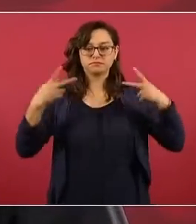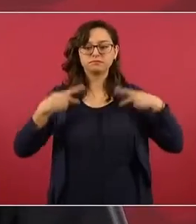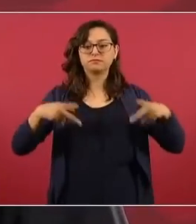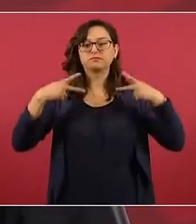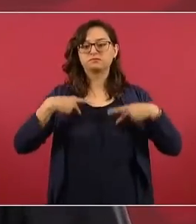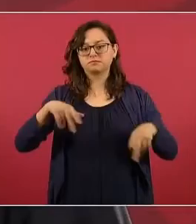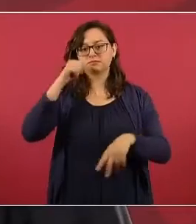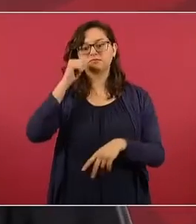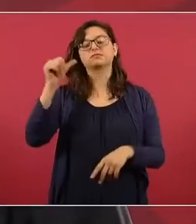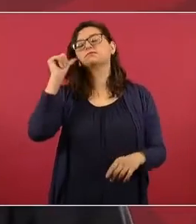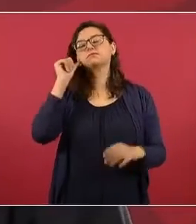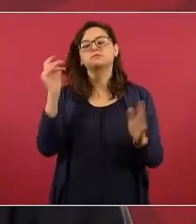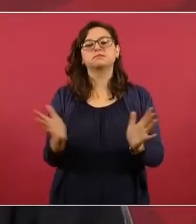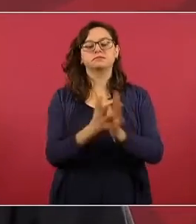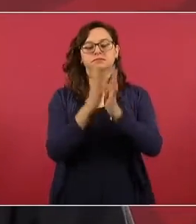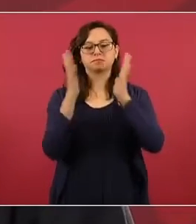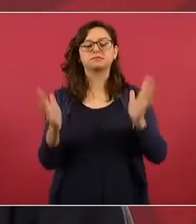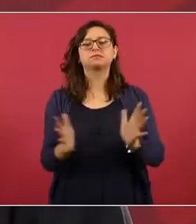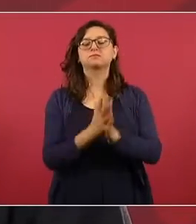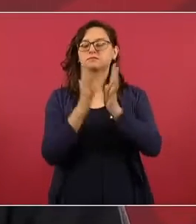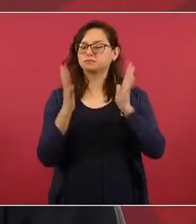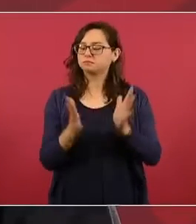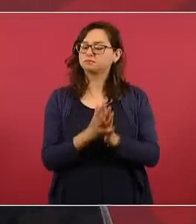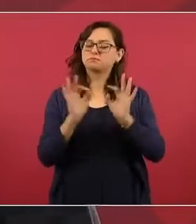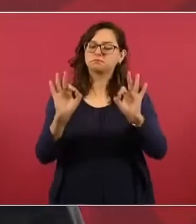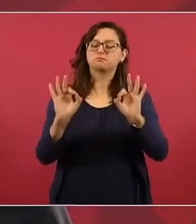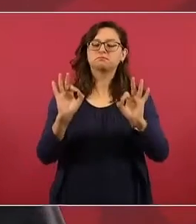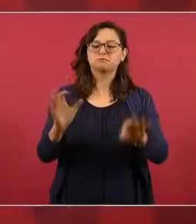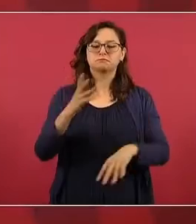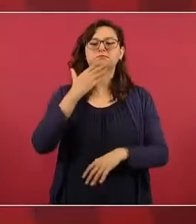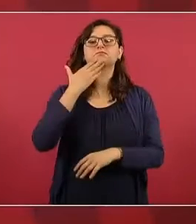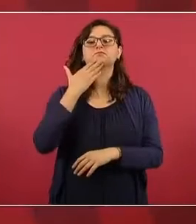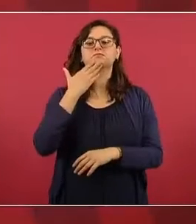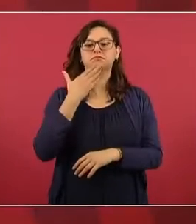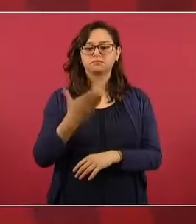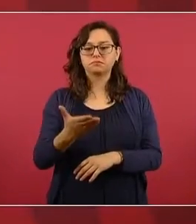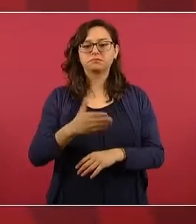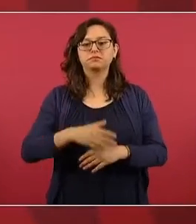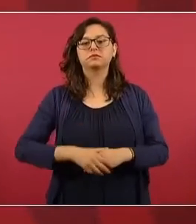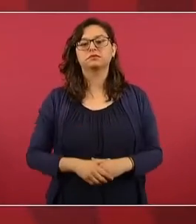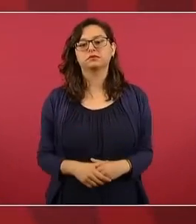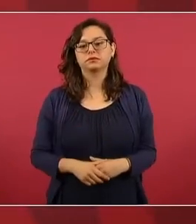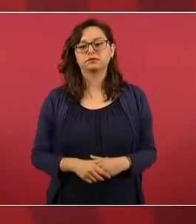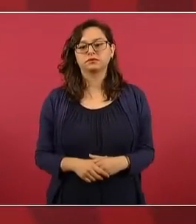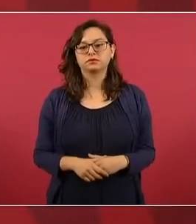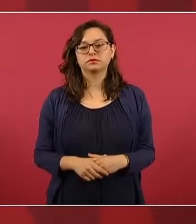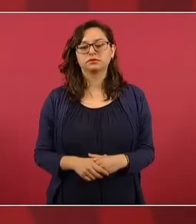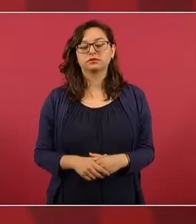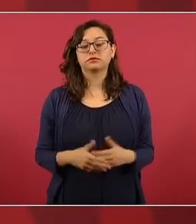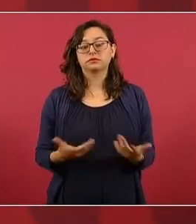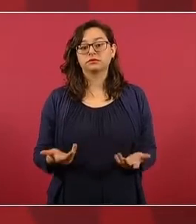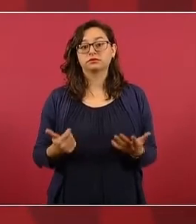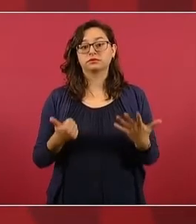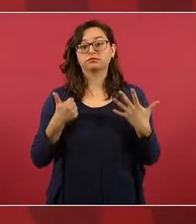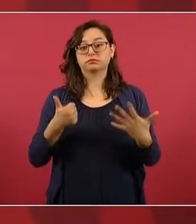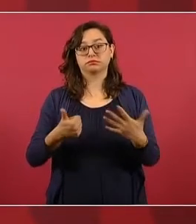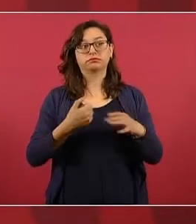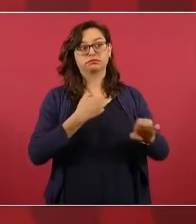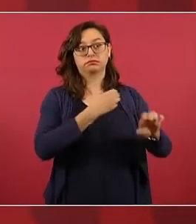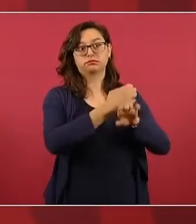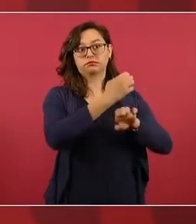el día de ayer en las elecciones en seis estados